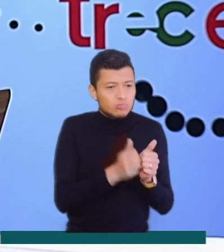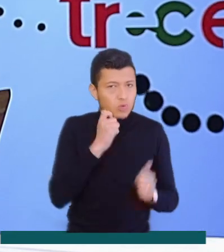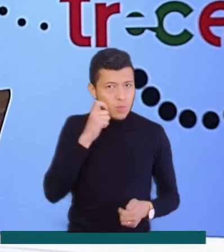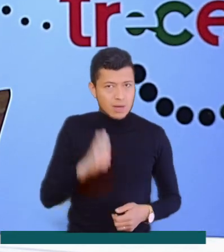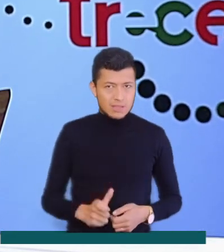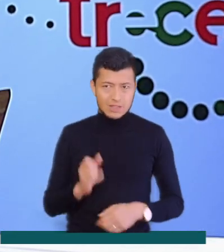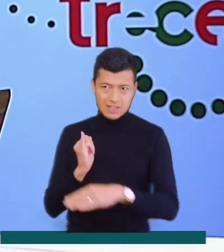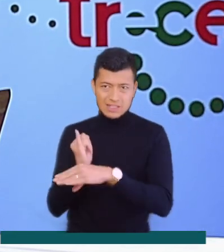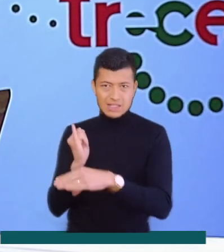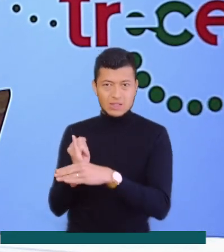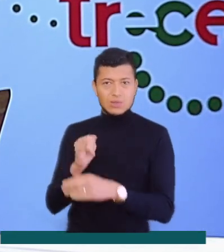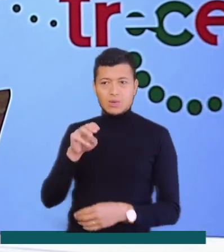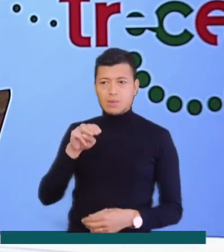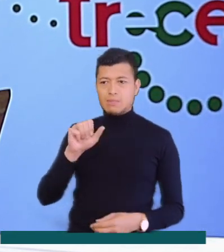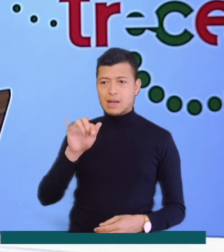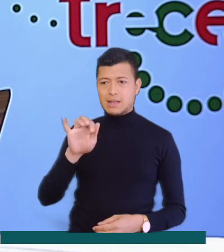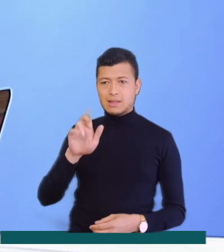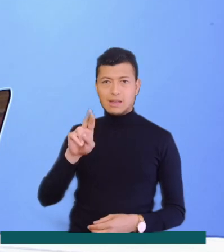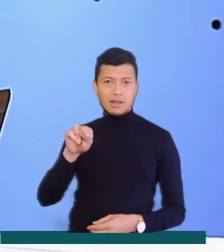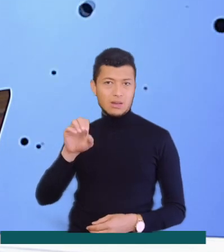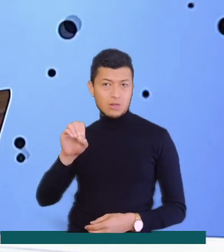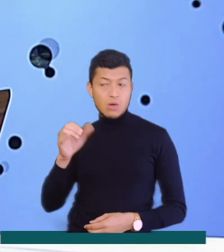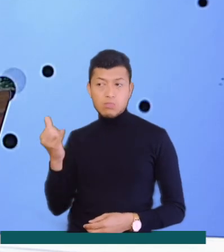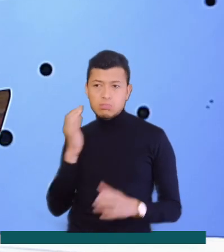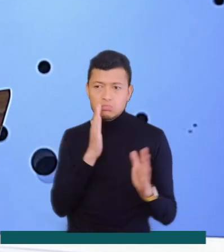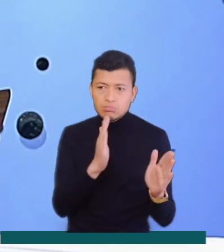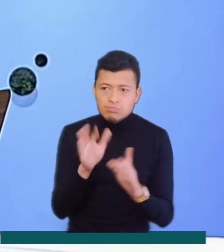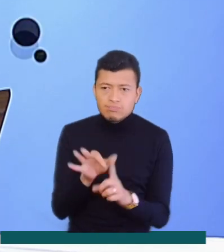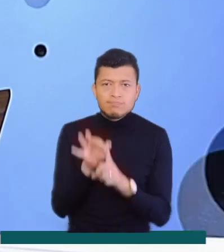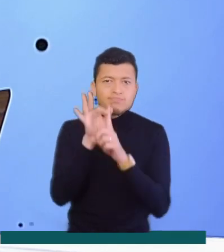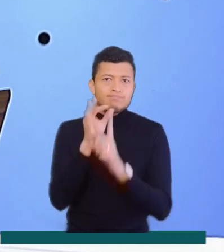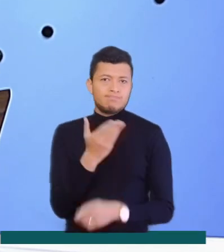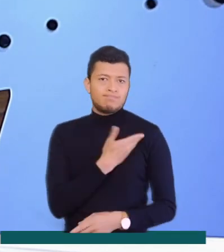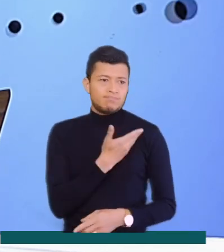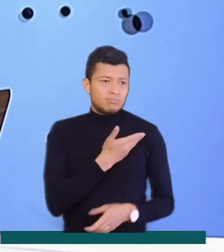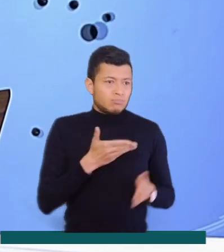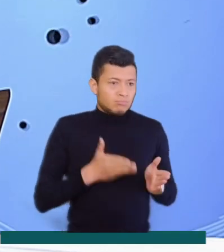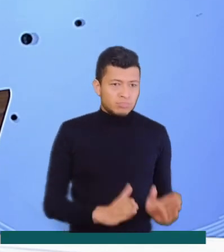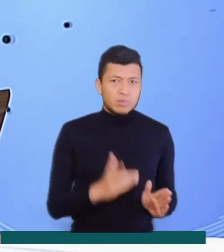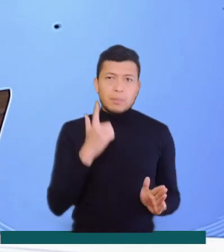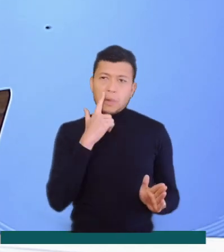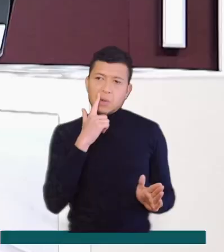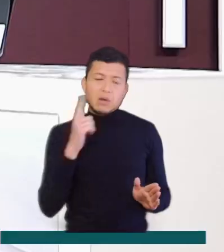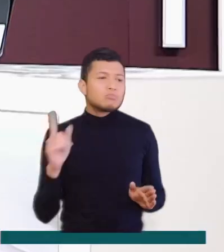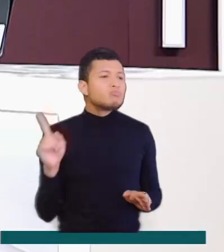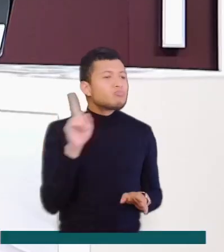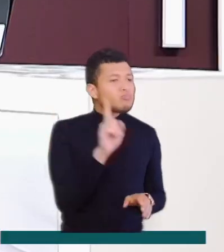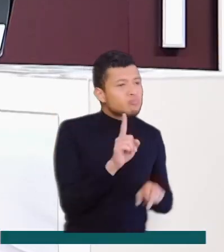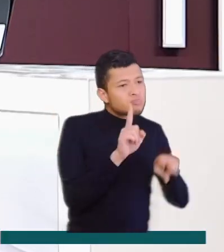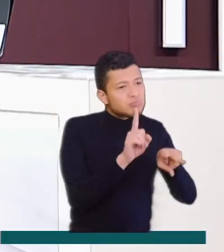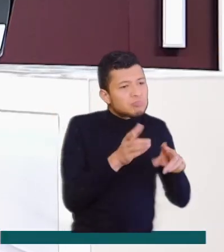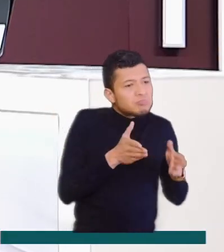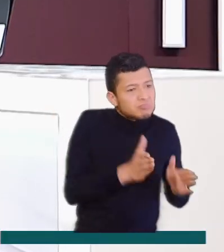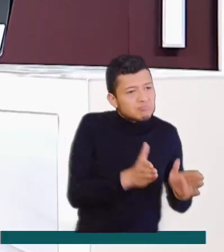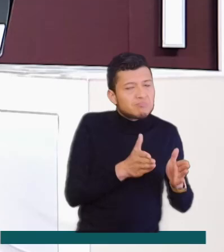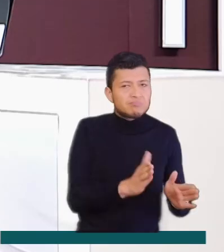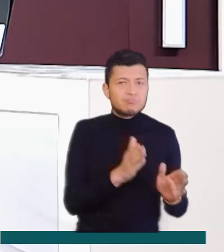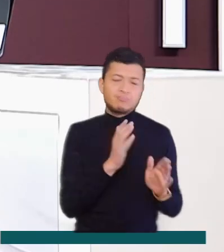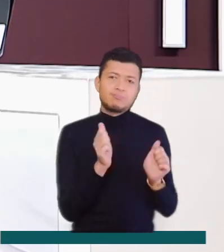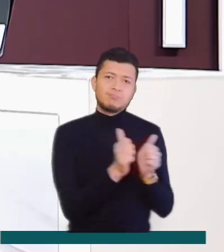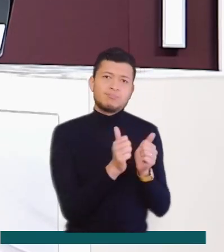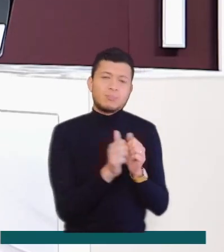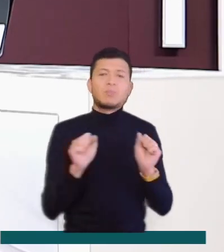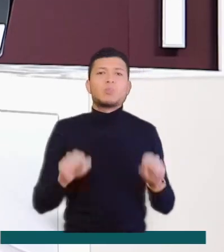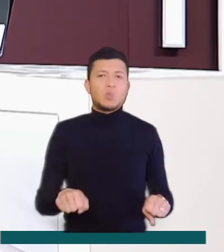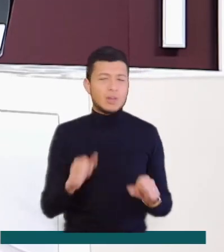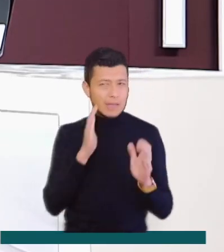Instituto Materno Infantil que presta especial atención a las madres y permite el ingreso del padre al parto. Santiago Monolina nos cuenta en